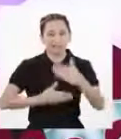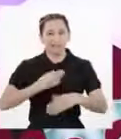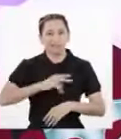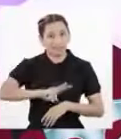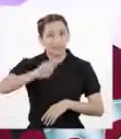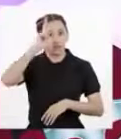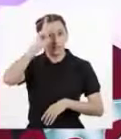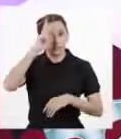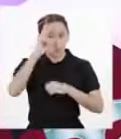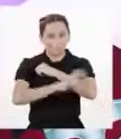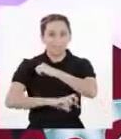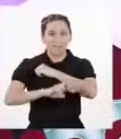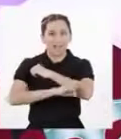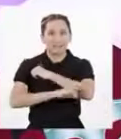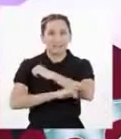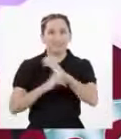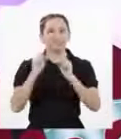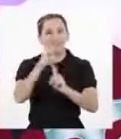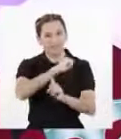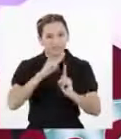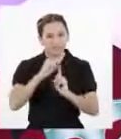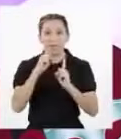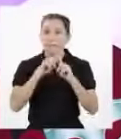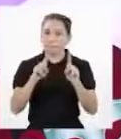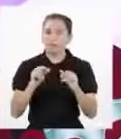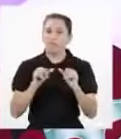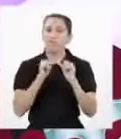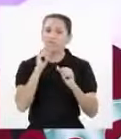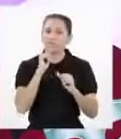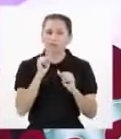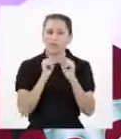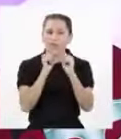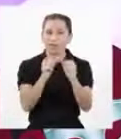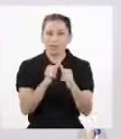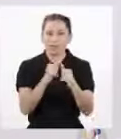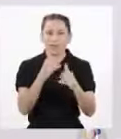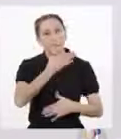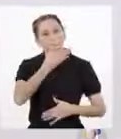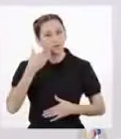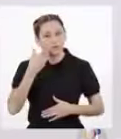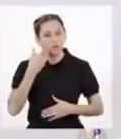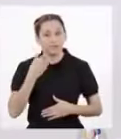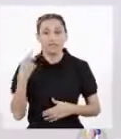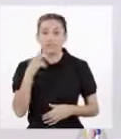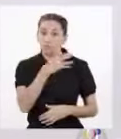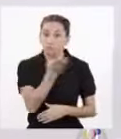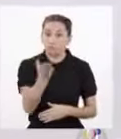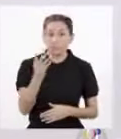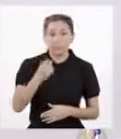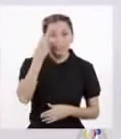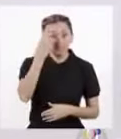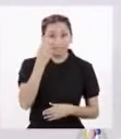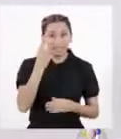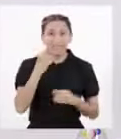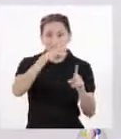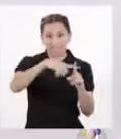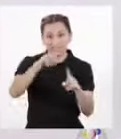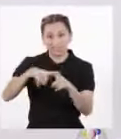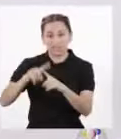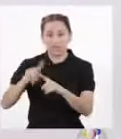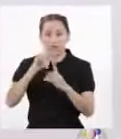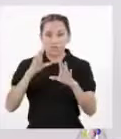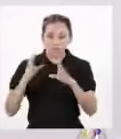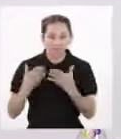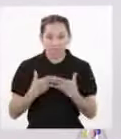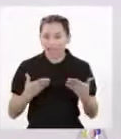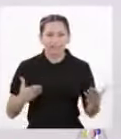como sociedad Sin embargo, todavía tenemos mucho por mejorar y seguir construyendo Si entendemos la diversidad como un aspecto positivo